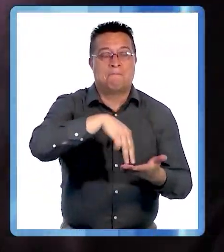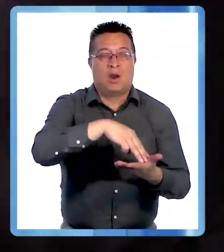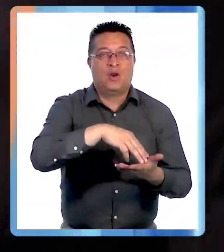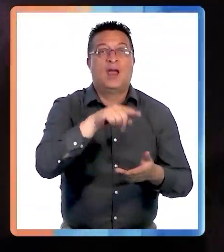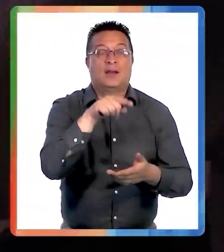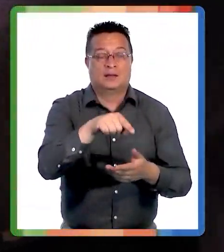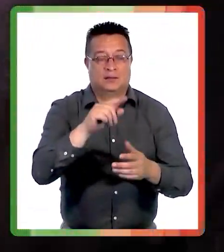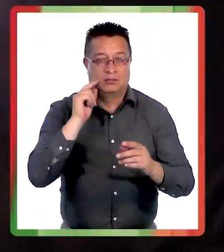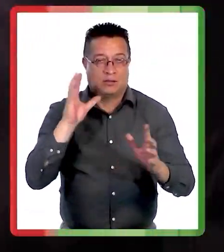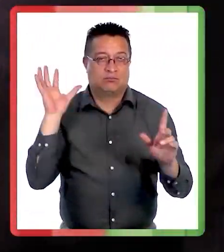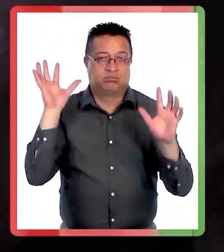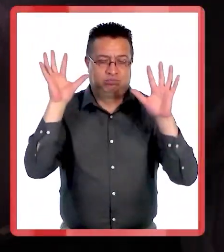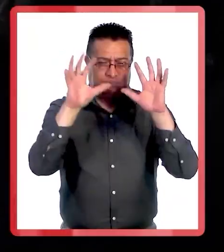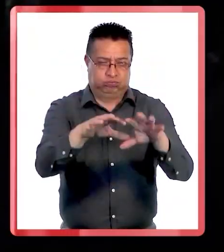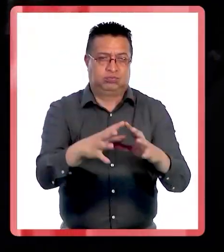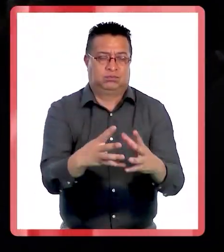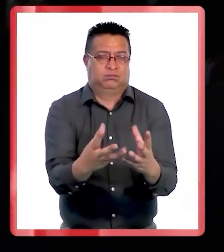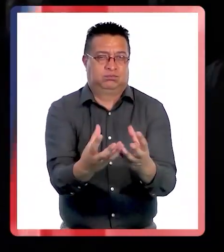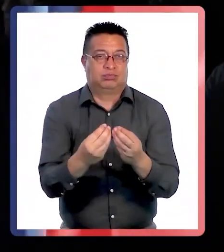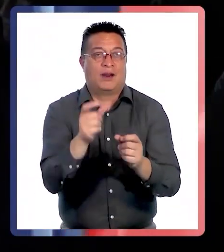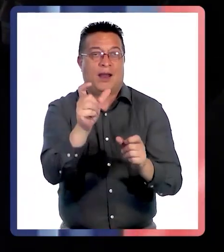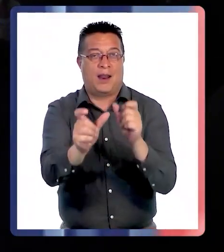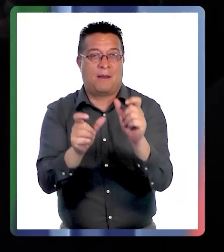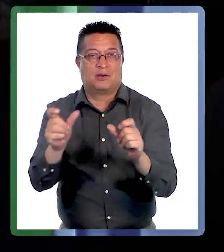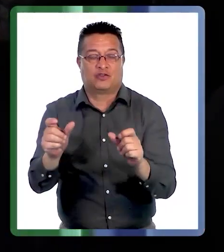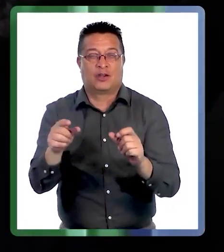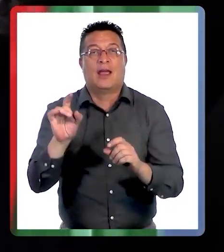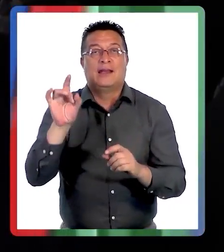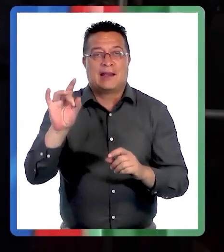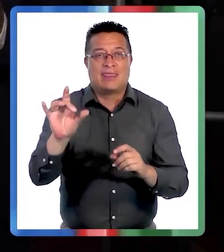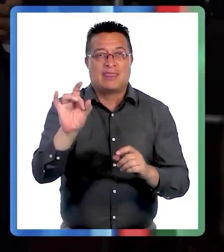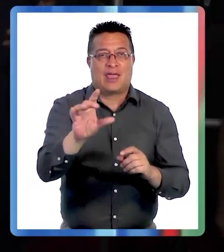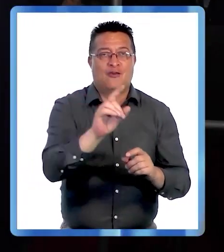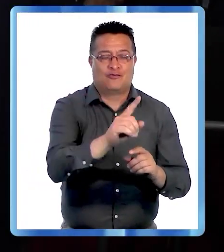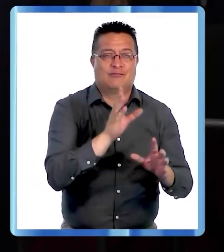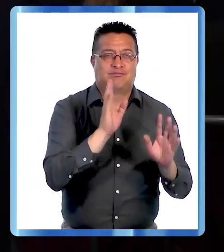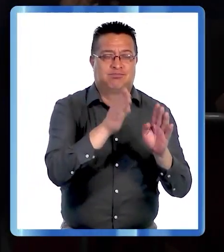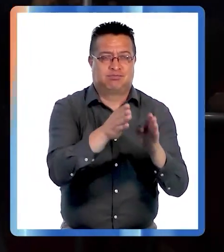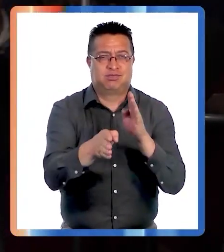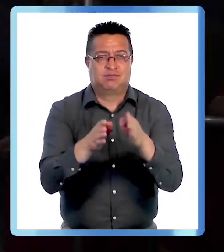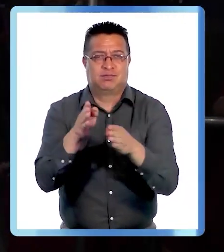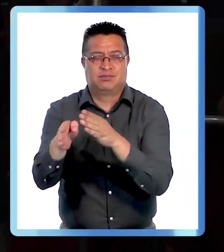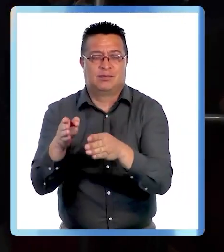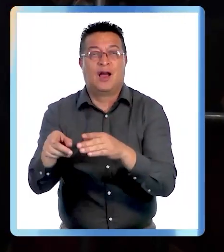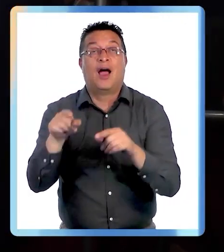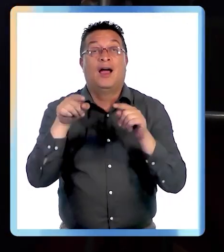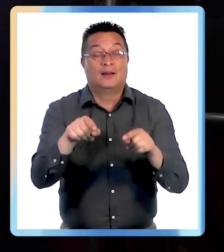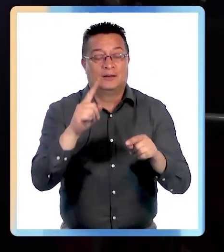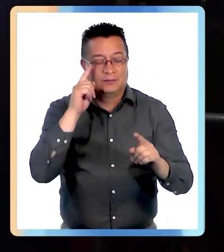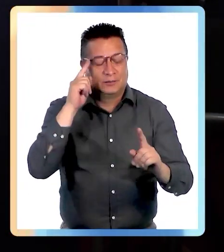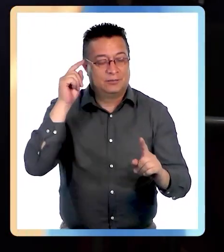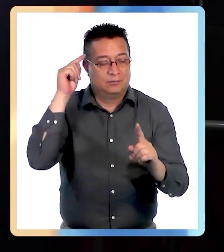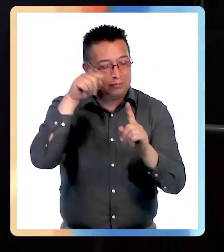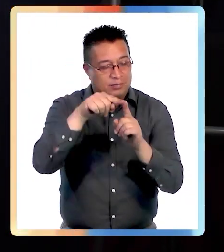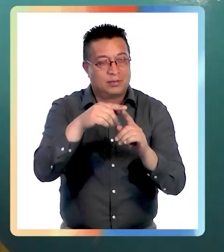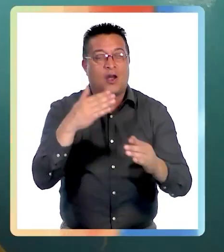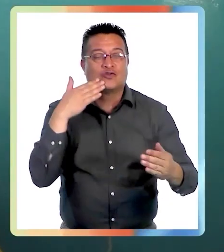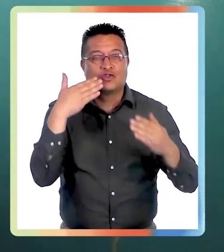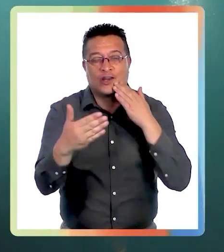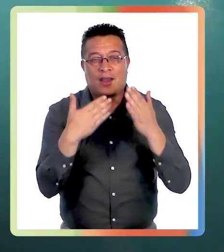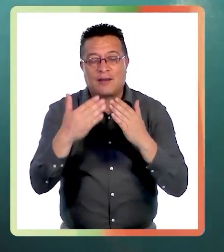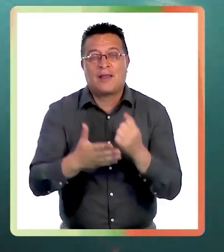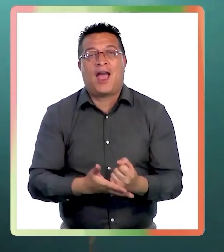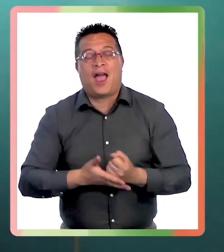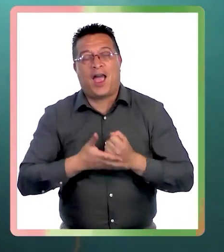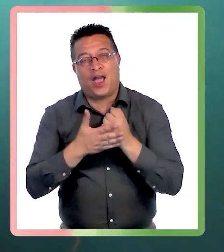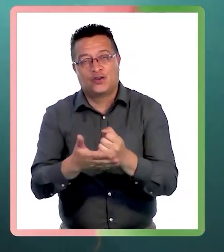marcados por la masiva presencia de público en cada uno de ellos, que tenía un foco solidario para ir en